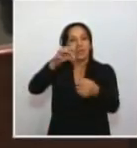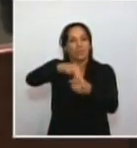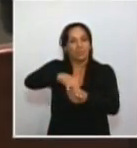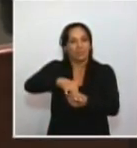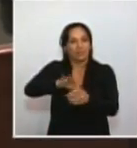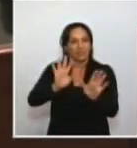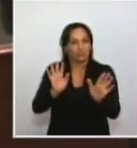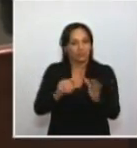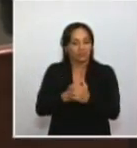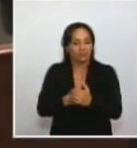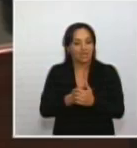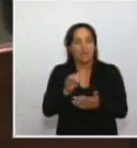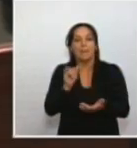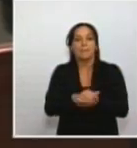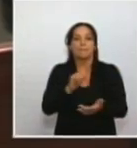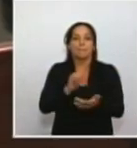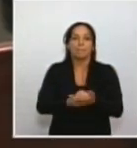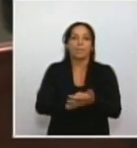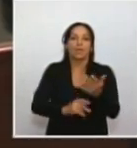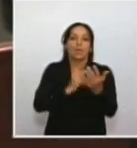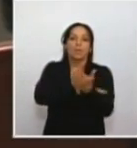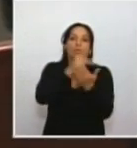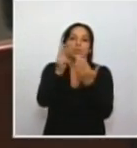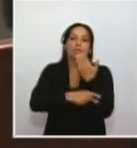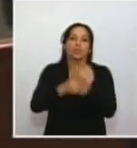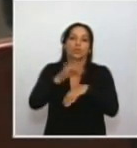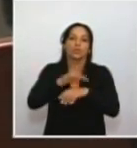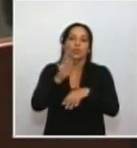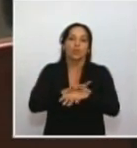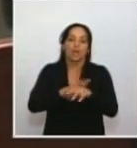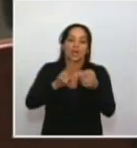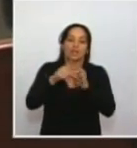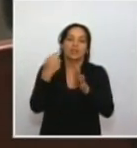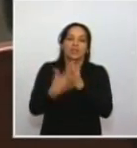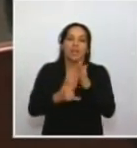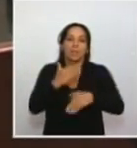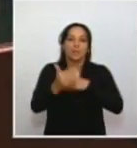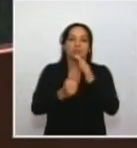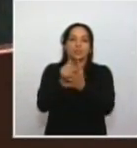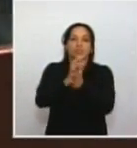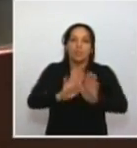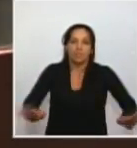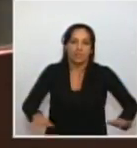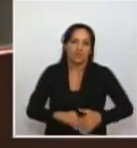Y este proyecto tiene que ligarse en un proceso de paz